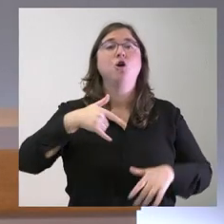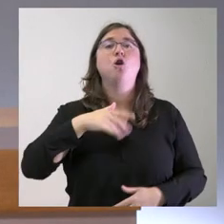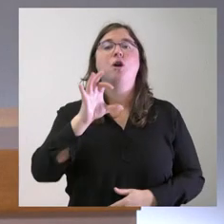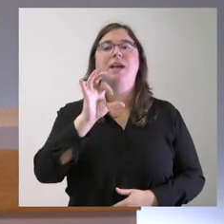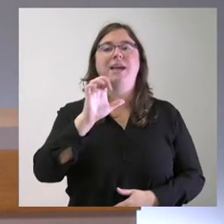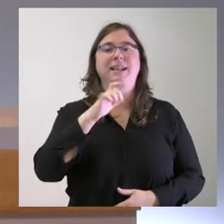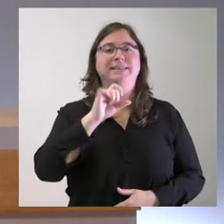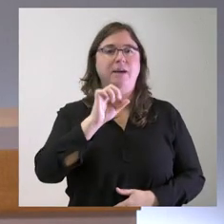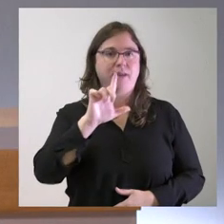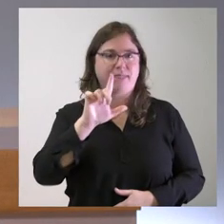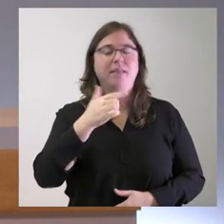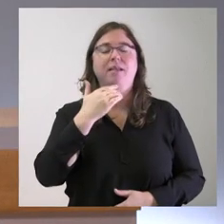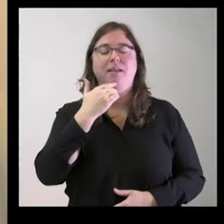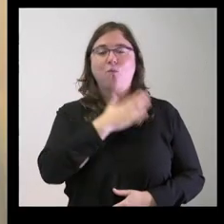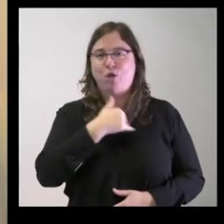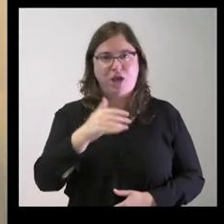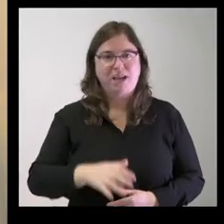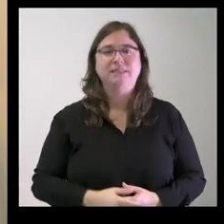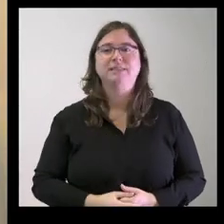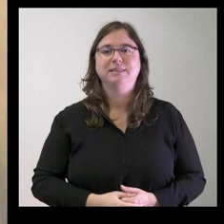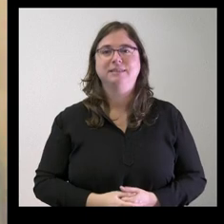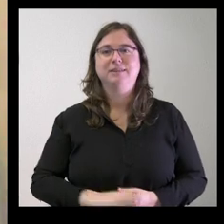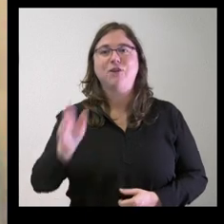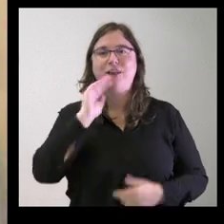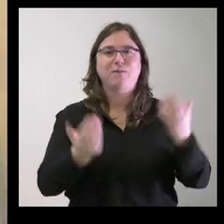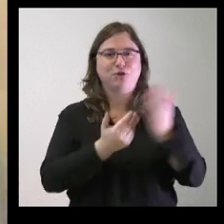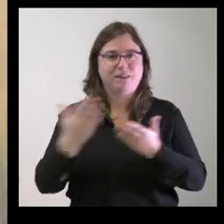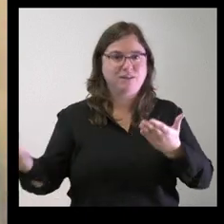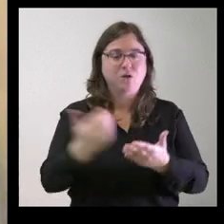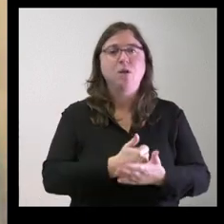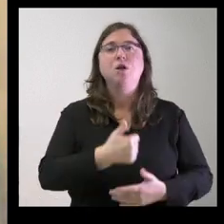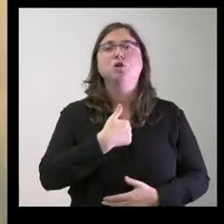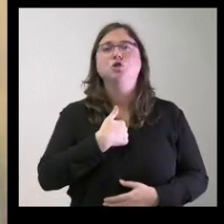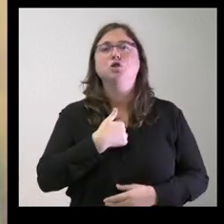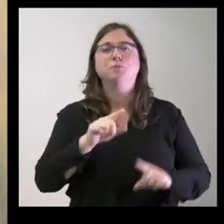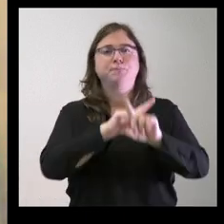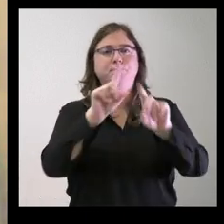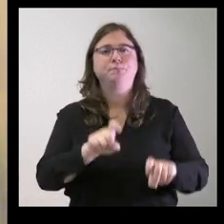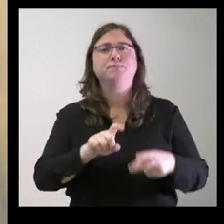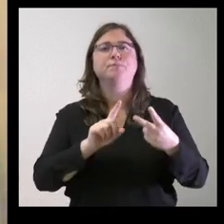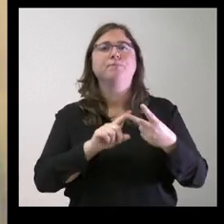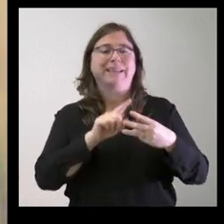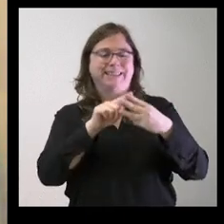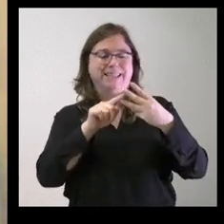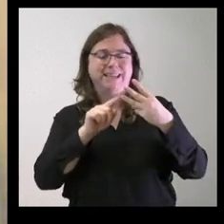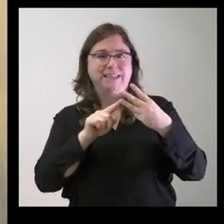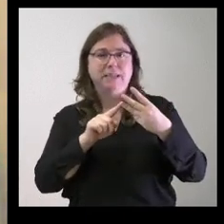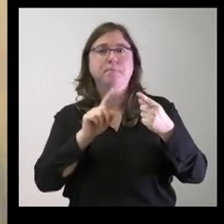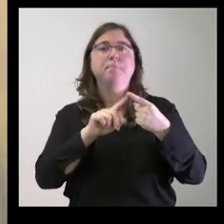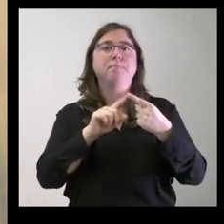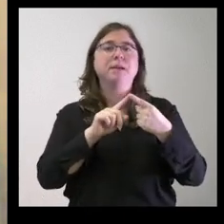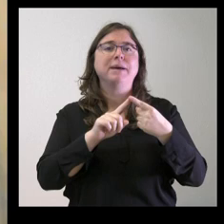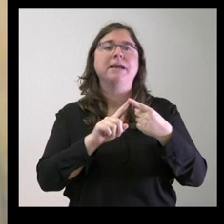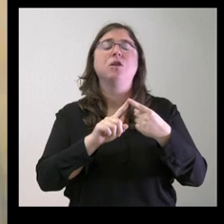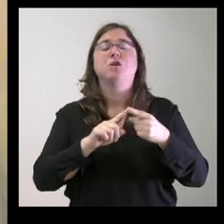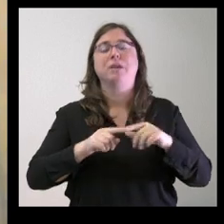Alba cuando quieras Elisabeth Hola buenos días a todos yo tengo cuestiones de tres asuntos diferentes por empezar por la agencia